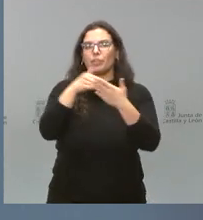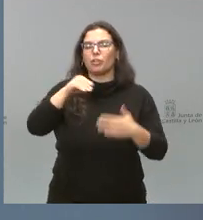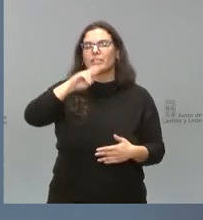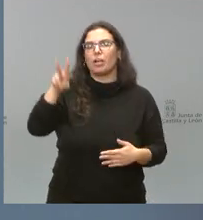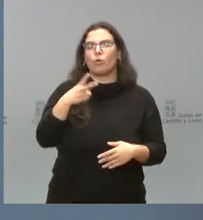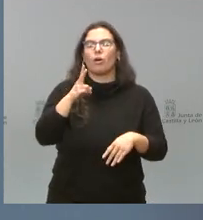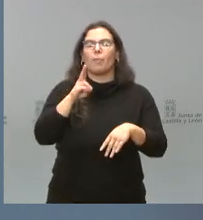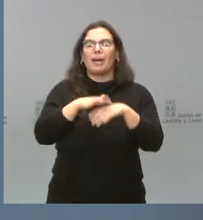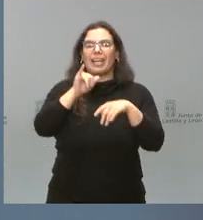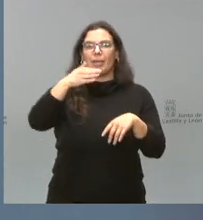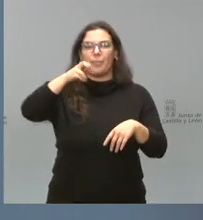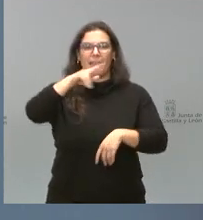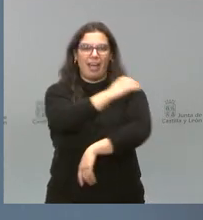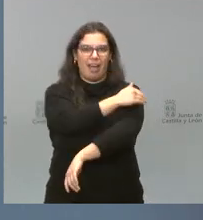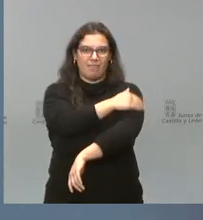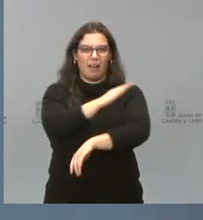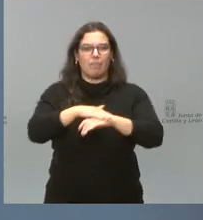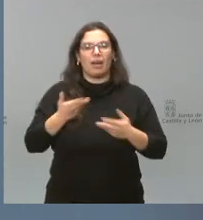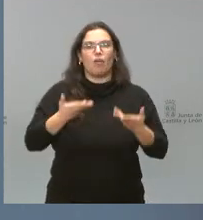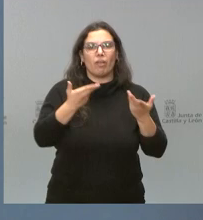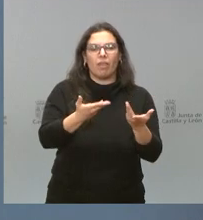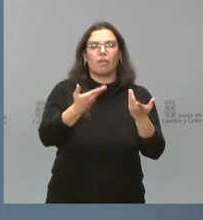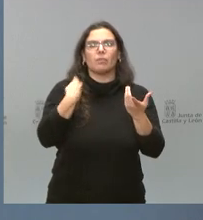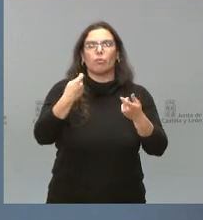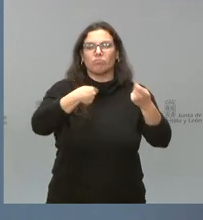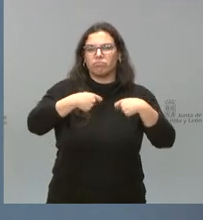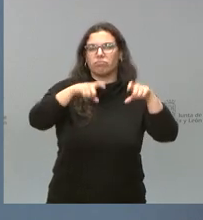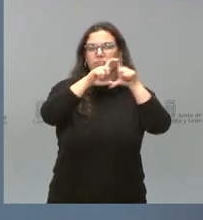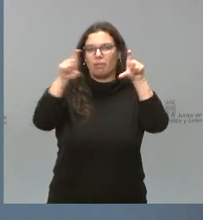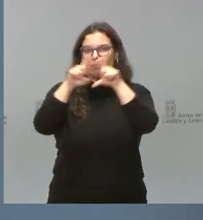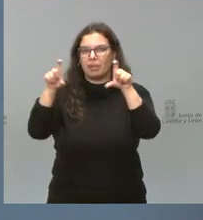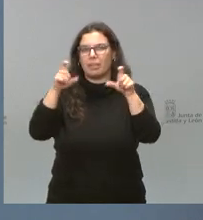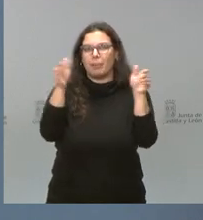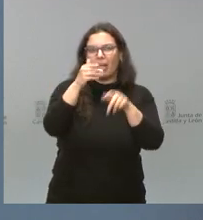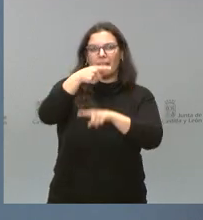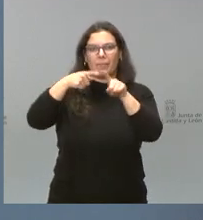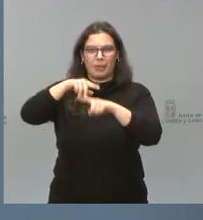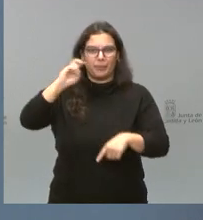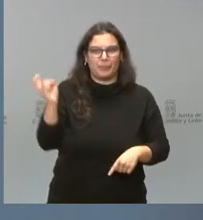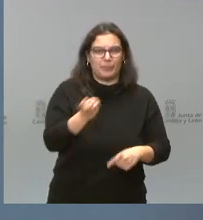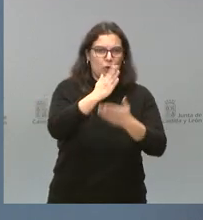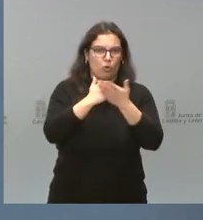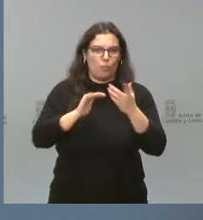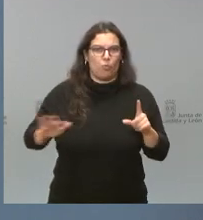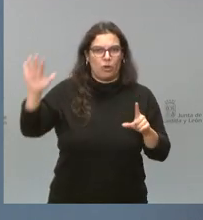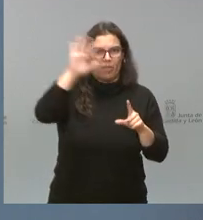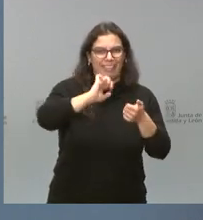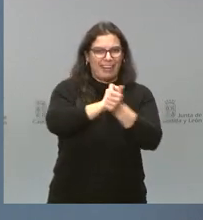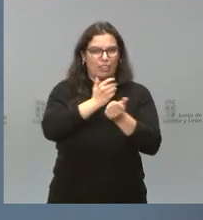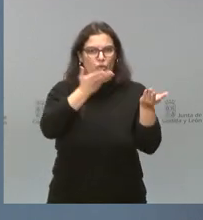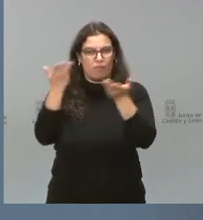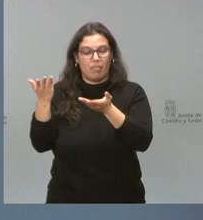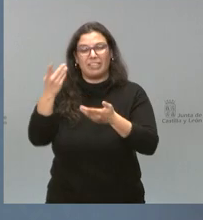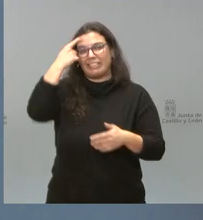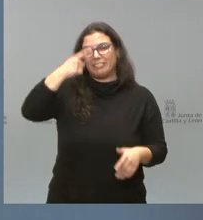facilitar liquidez a emprendedores, pymes y mid-caps en el conjunto de nuestra comunidad autónoma. Saben ustedes que